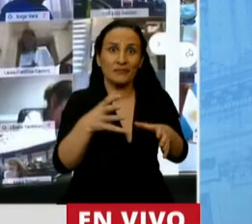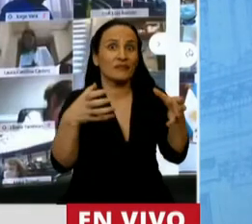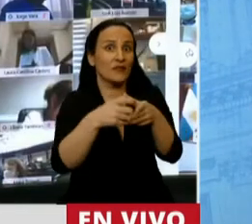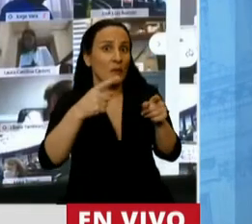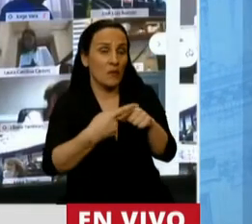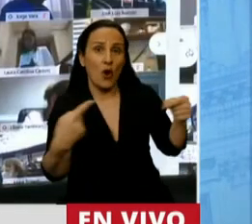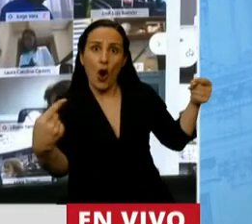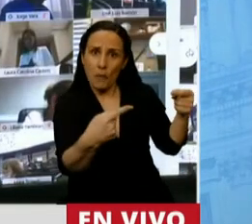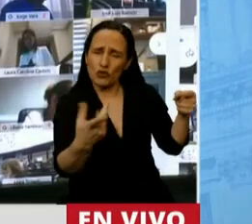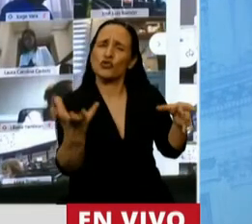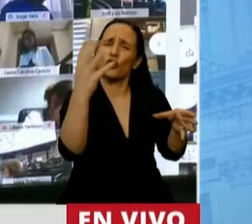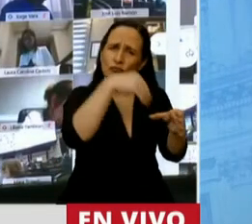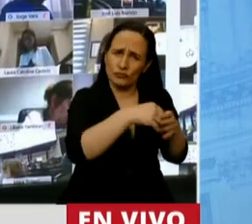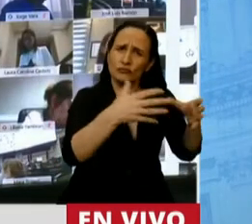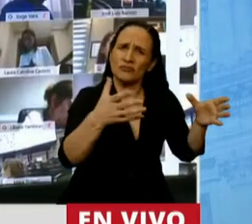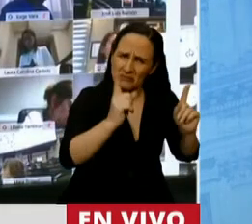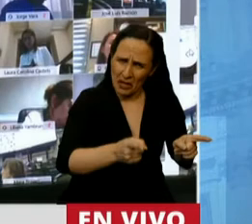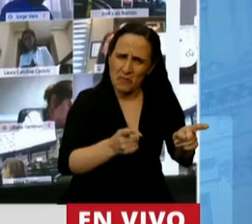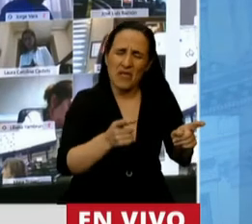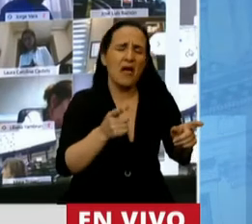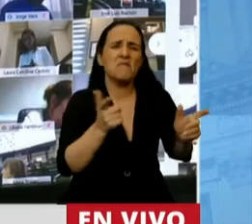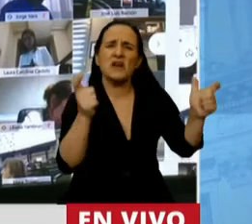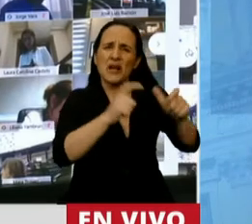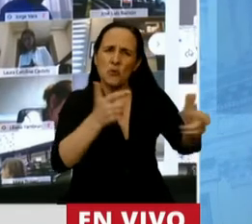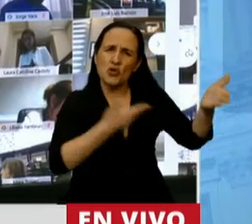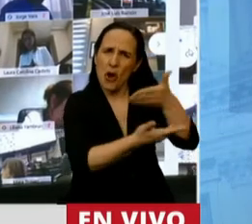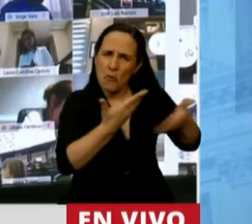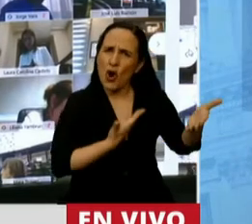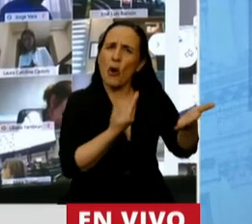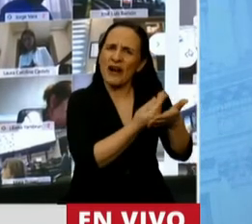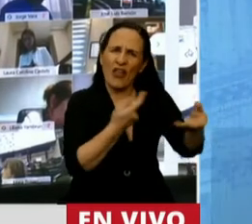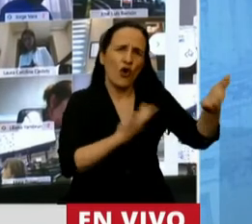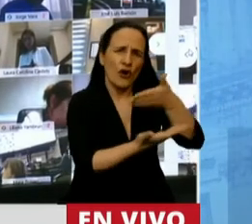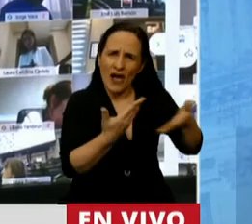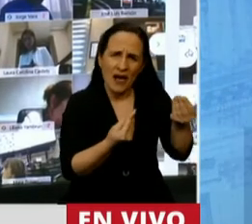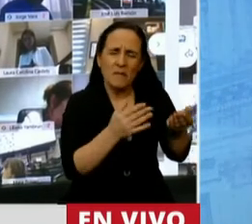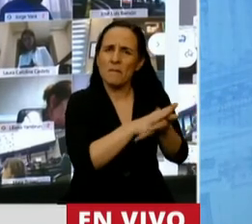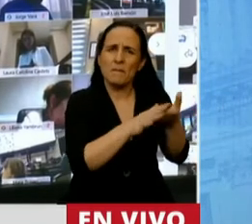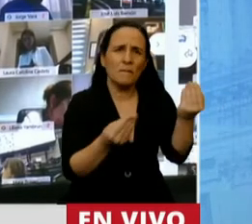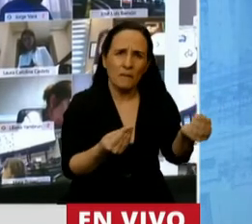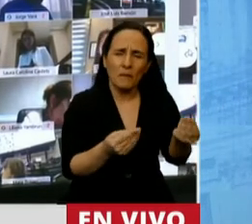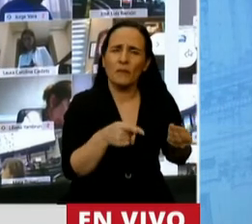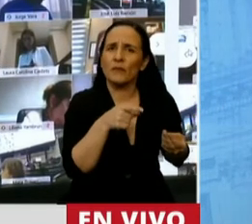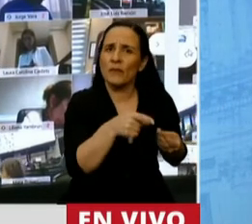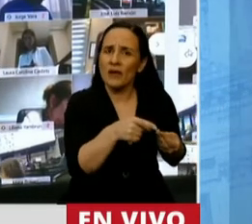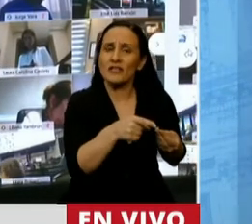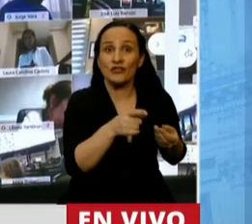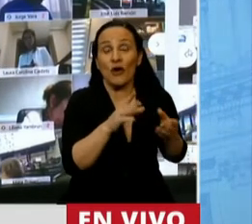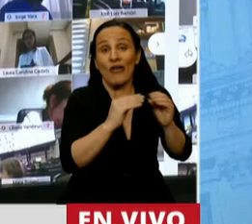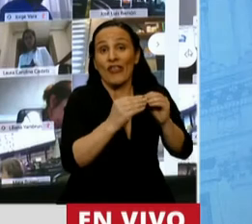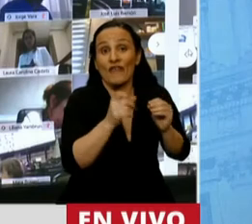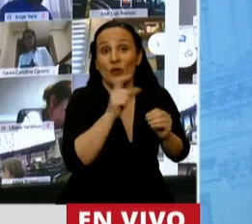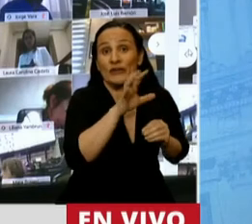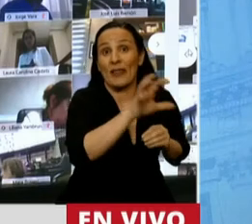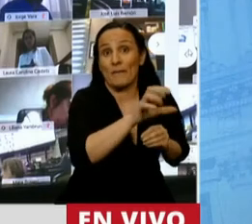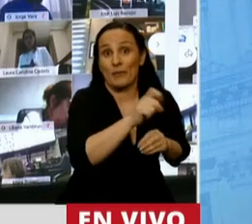estado en el salón y ha estado reunido con nuestra gobernadora, podiendo plantearles cuáles son las dificultades que tiene la provincia,